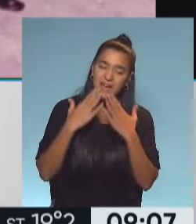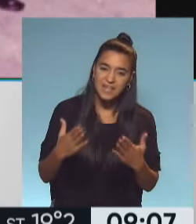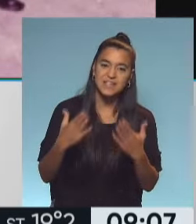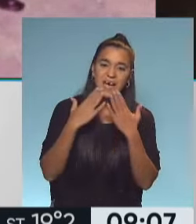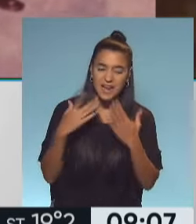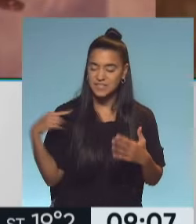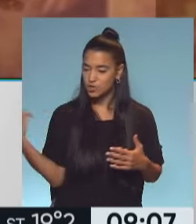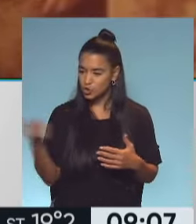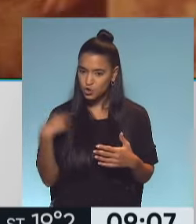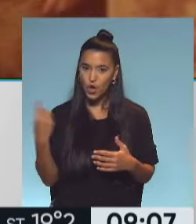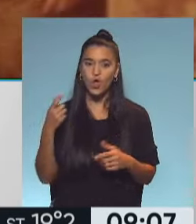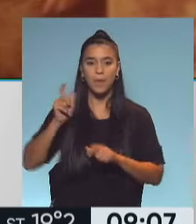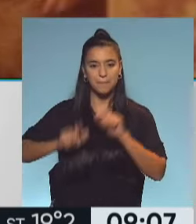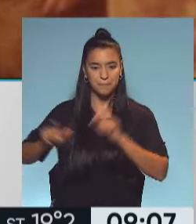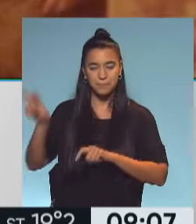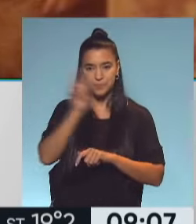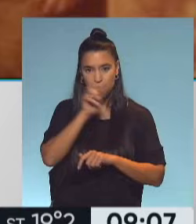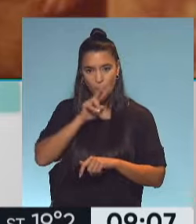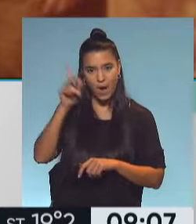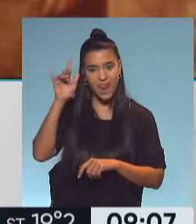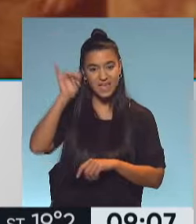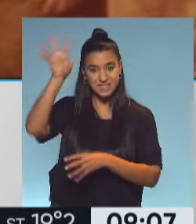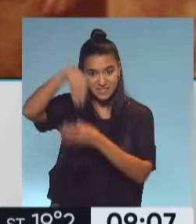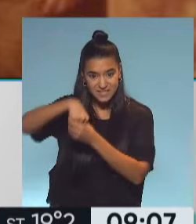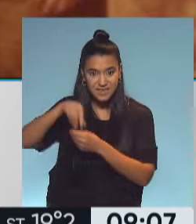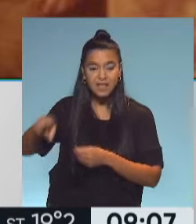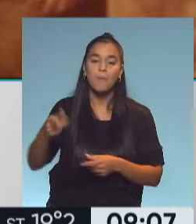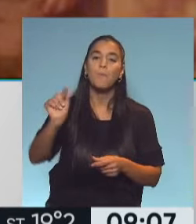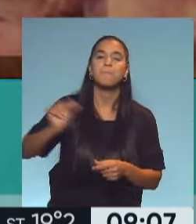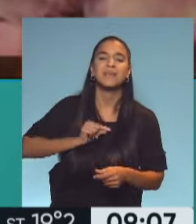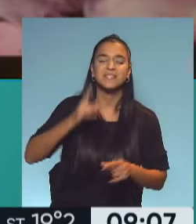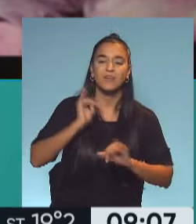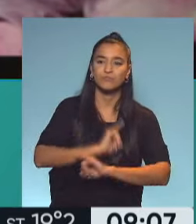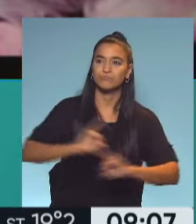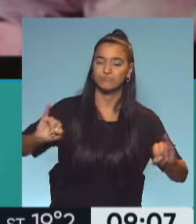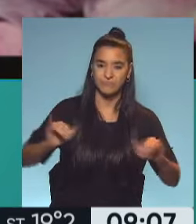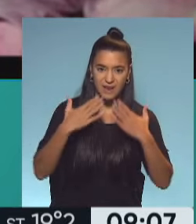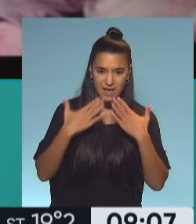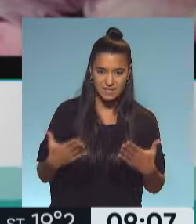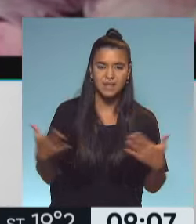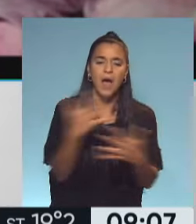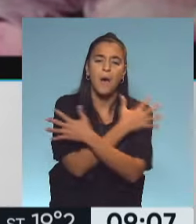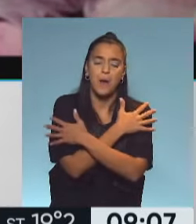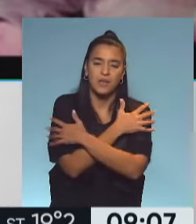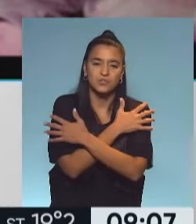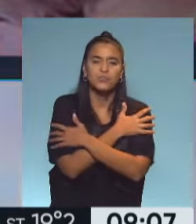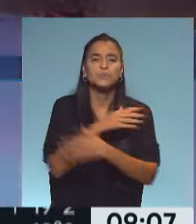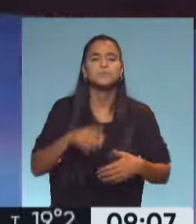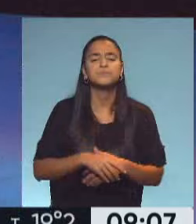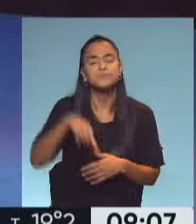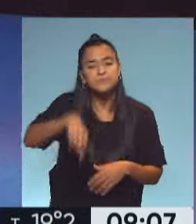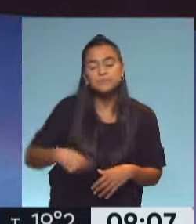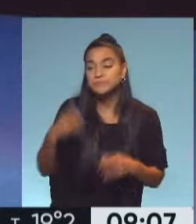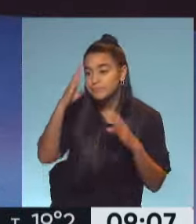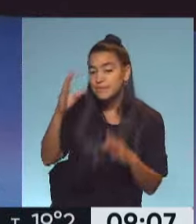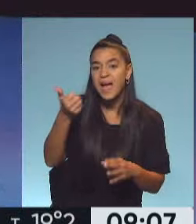a nombre de todas las veteranas de guerra de la Fuerza Aérea por prestarnos el micrófono. A ustedes. Un abrazo inmenso, inmenso. Escuchar